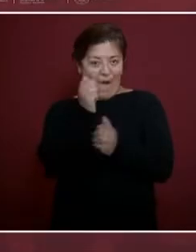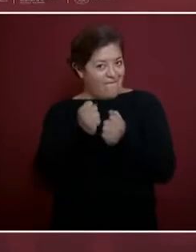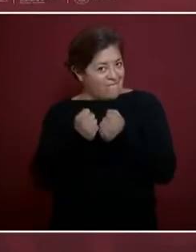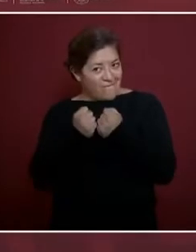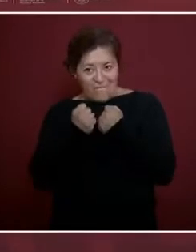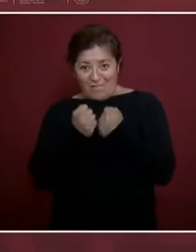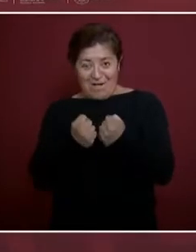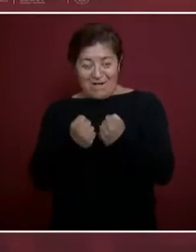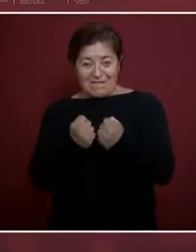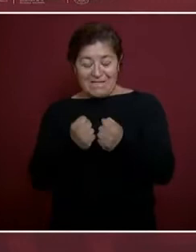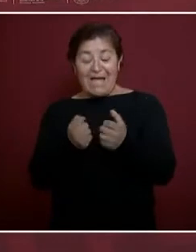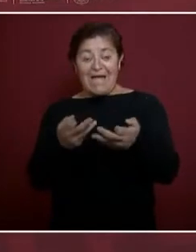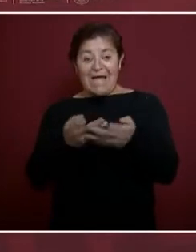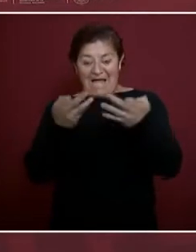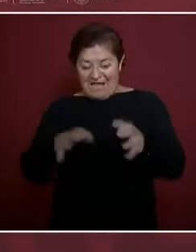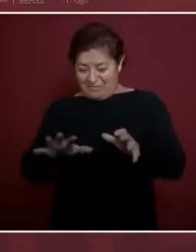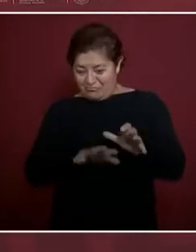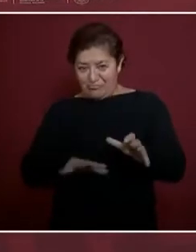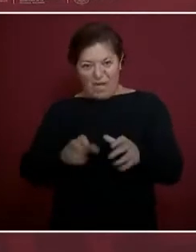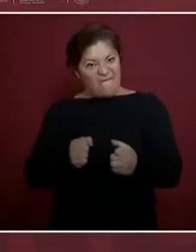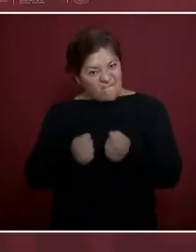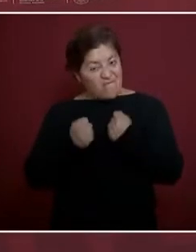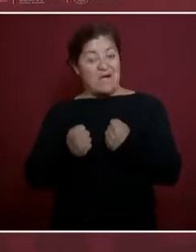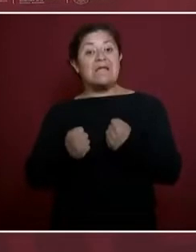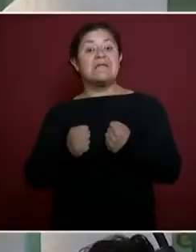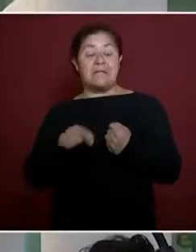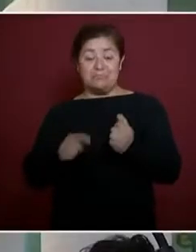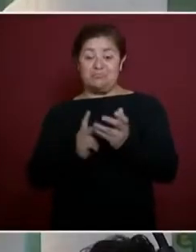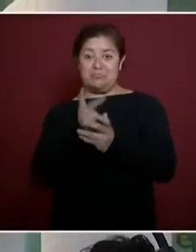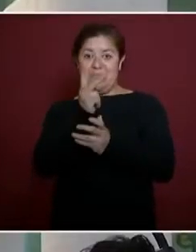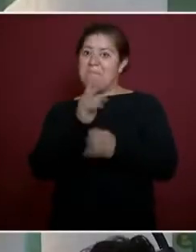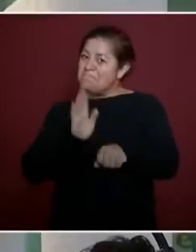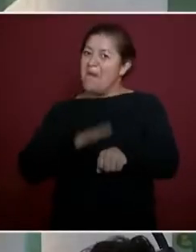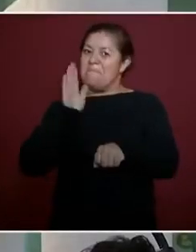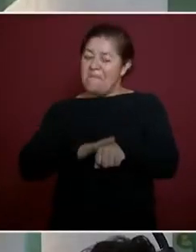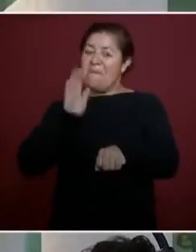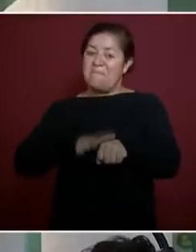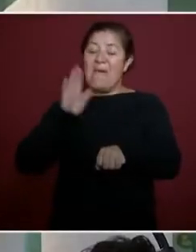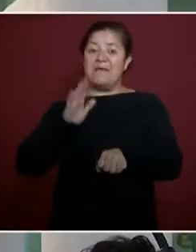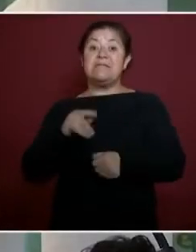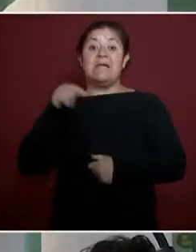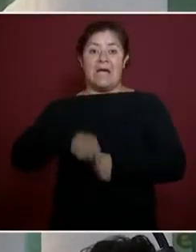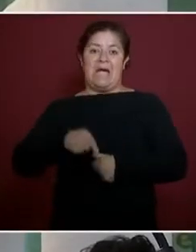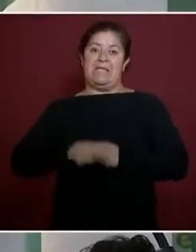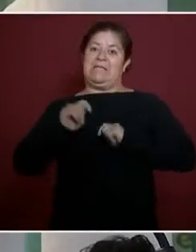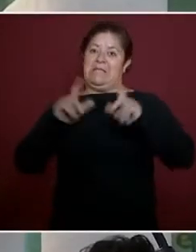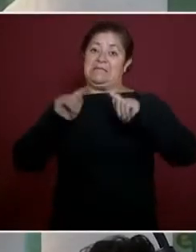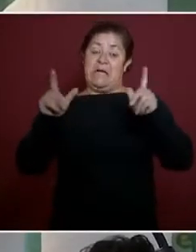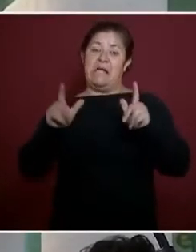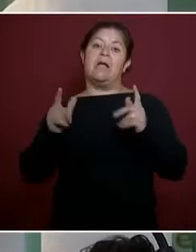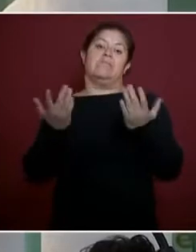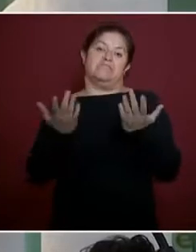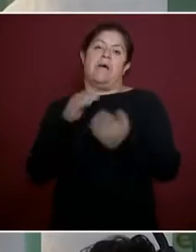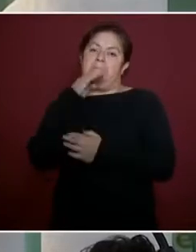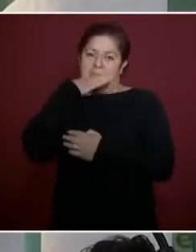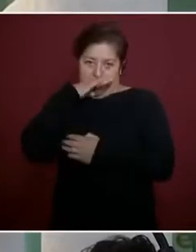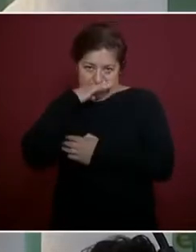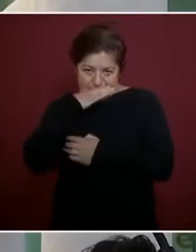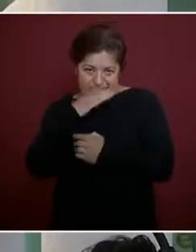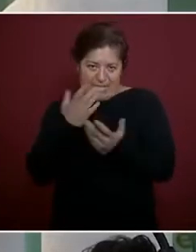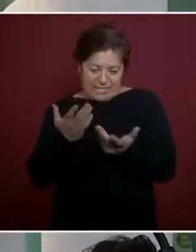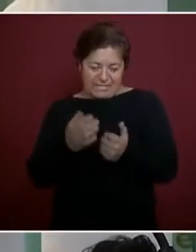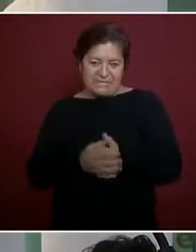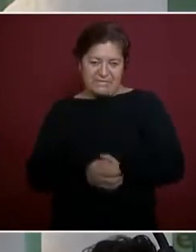y que tengamos más producción, sobre todo en Tlaxcala, pues de maíz y de productos